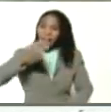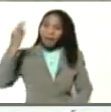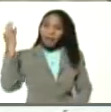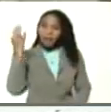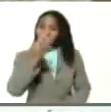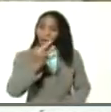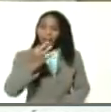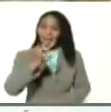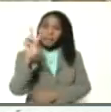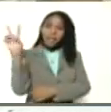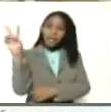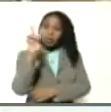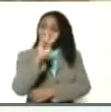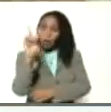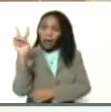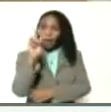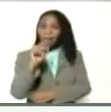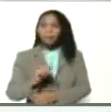venezolanidad